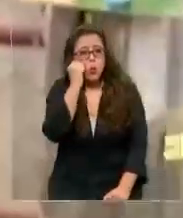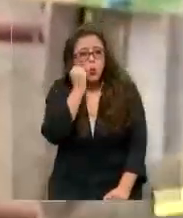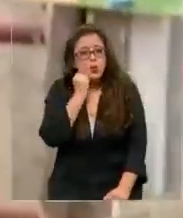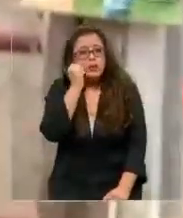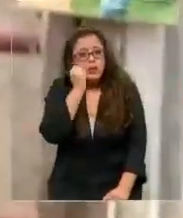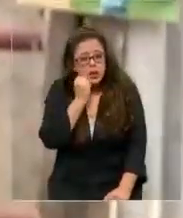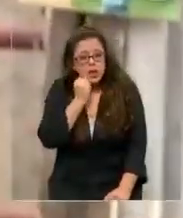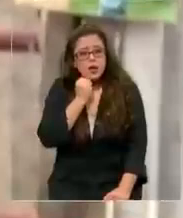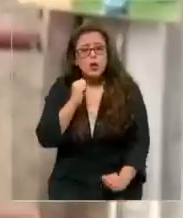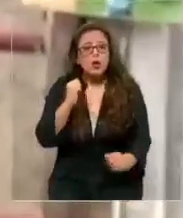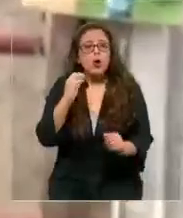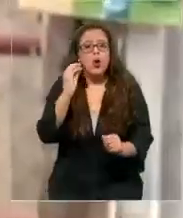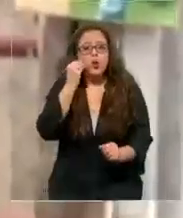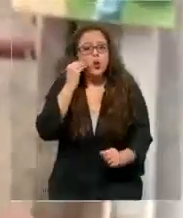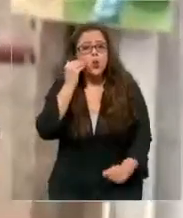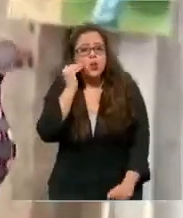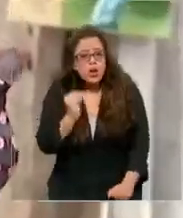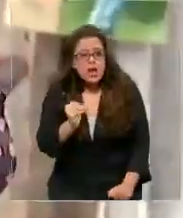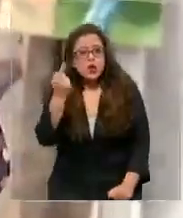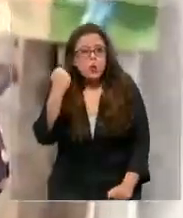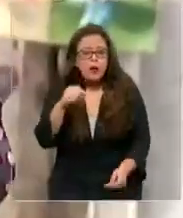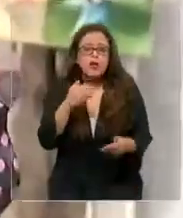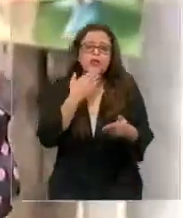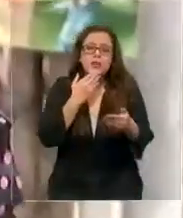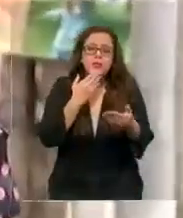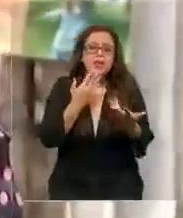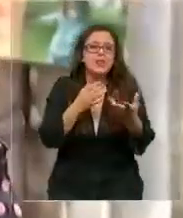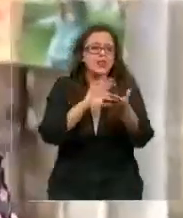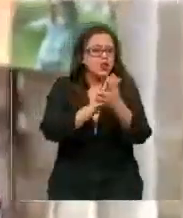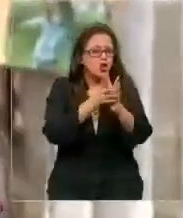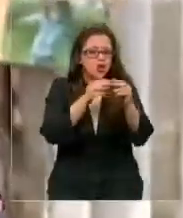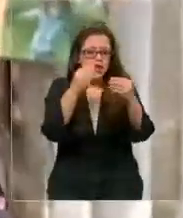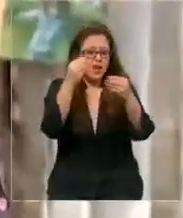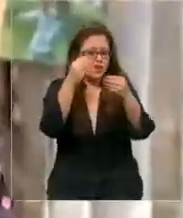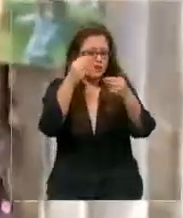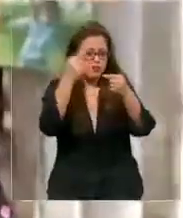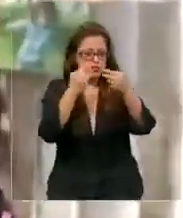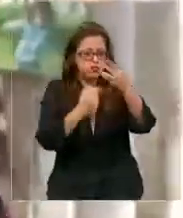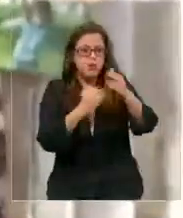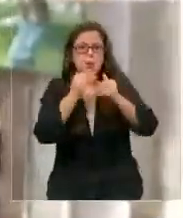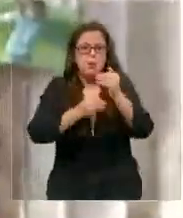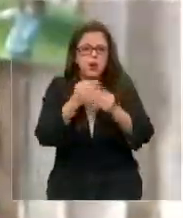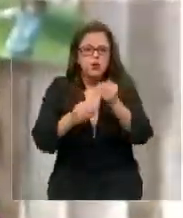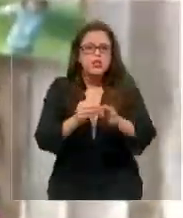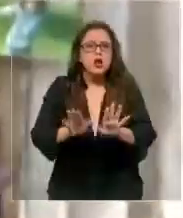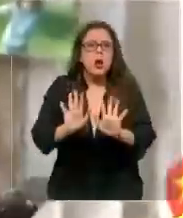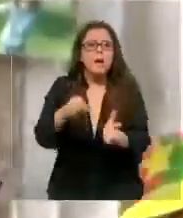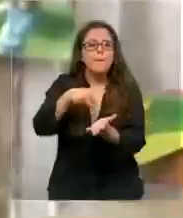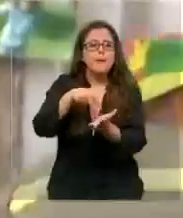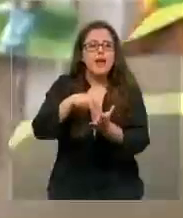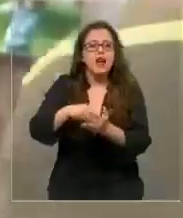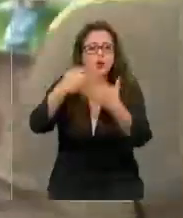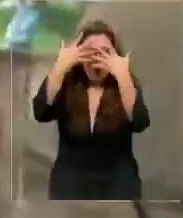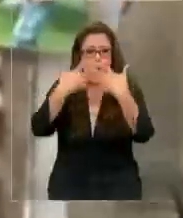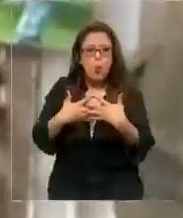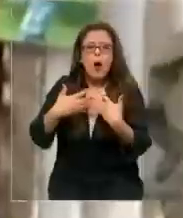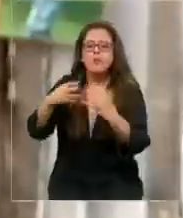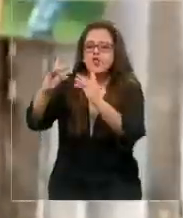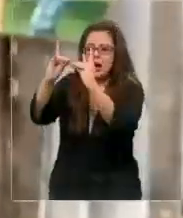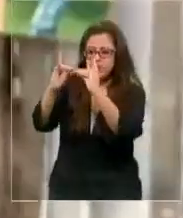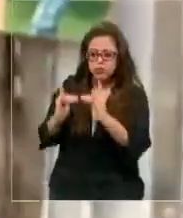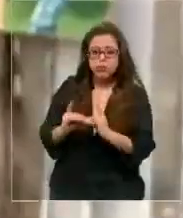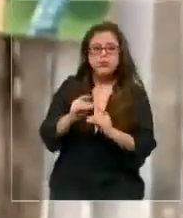nieto. Pero además ahora se suma todo este proceso en la espera de ser entregado el cuerpo de Tomásito. A la espera de poder tener